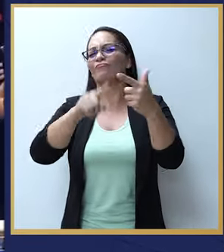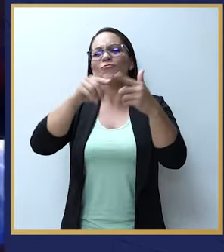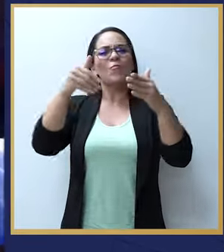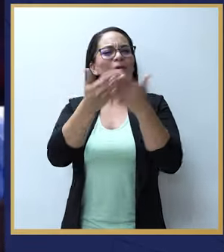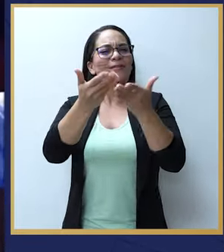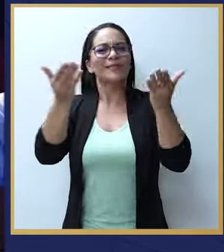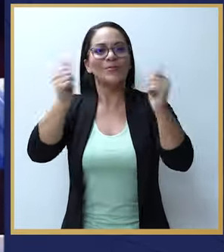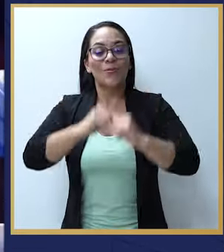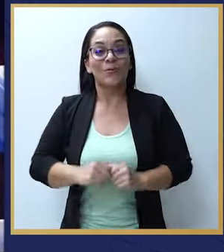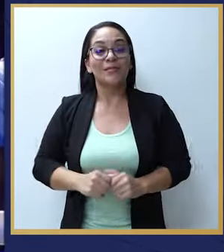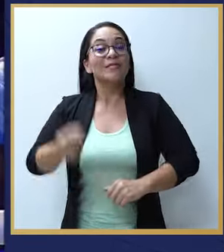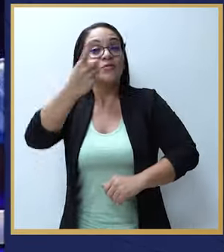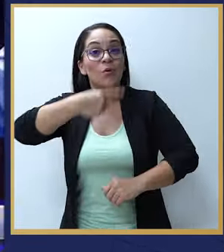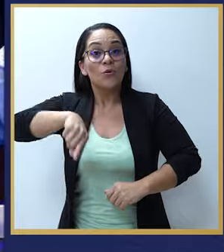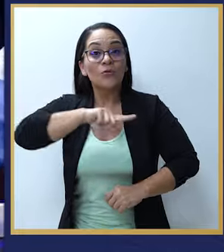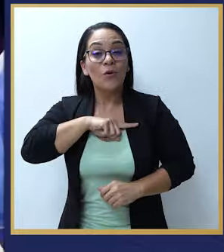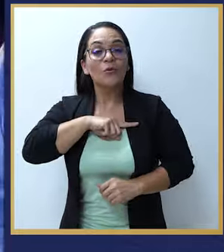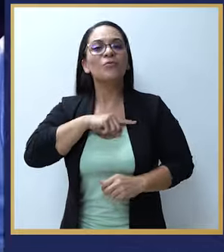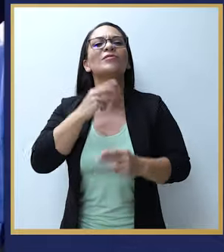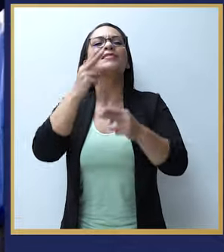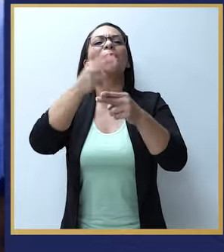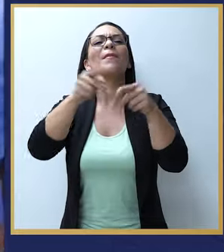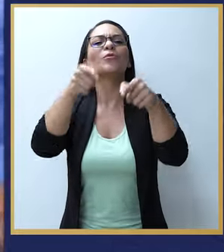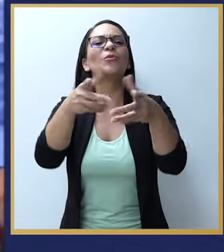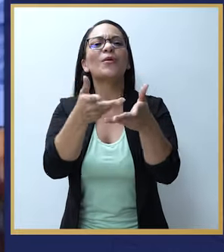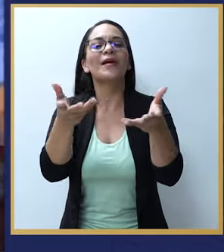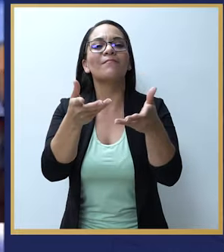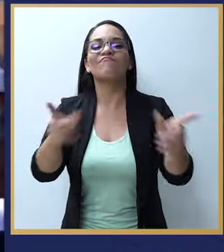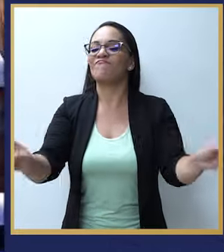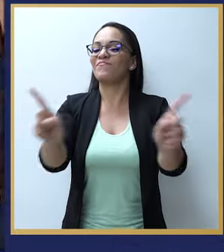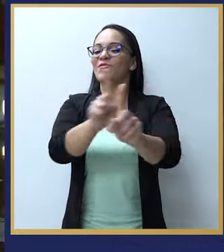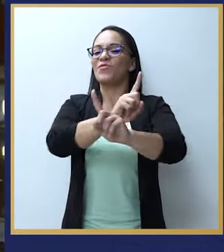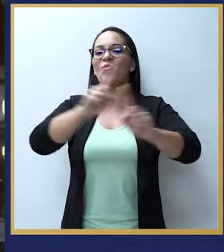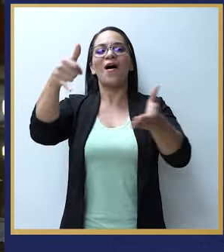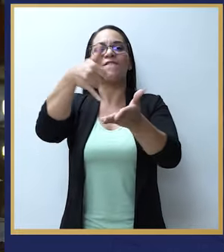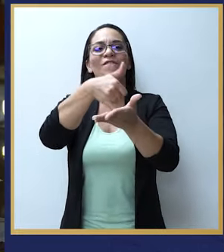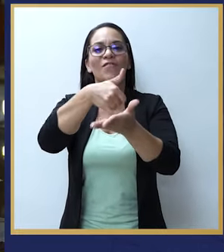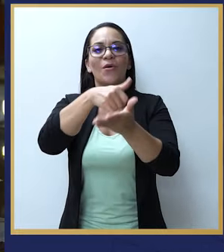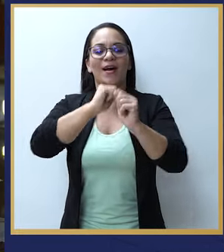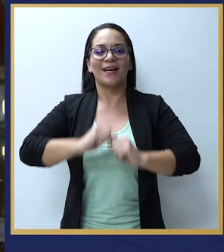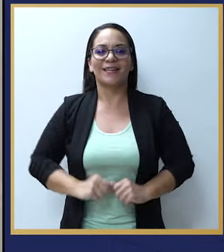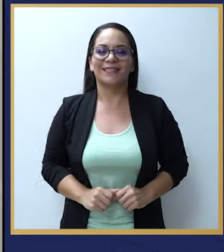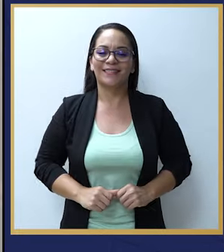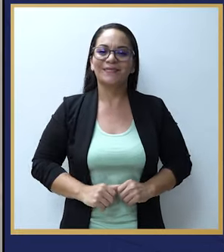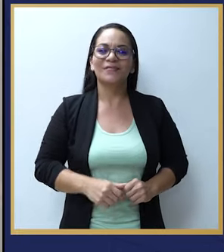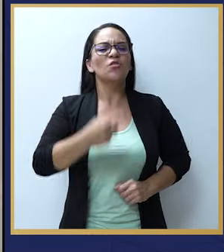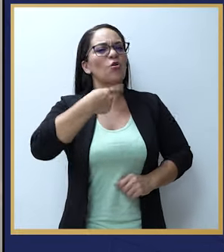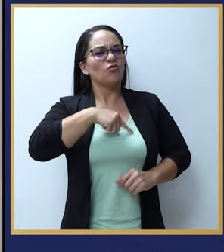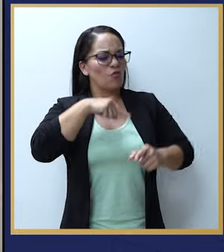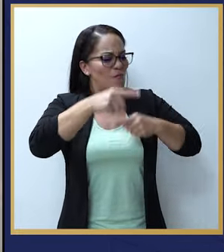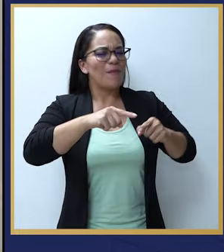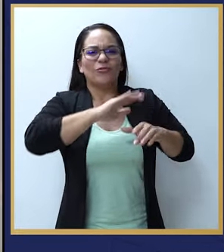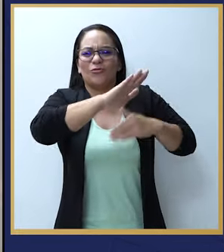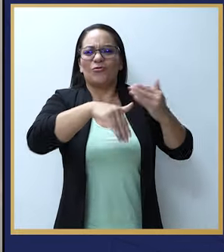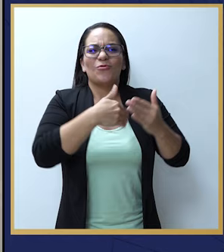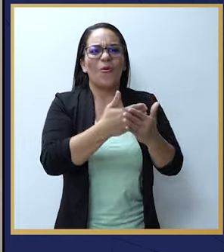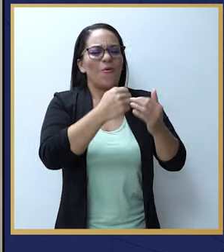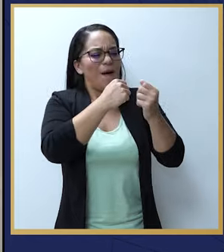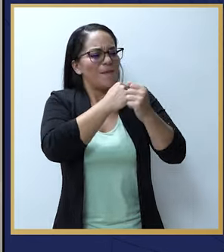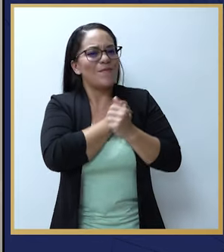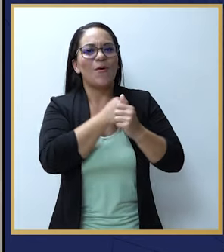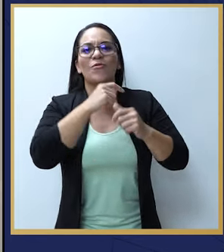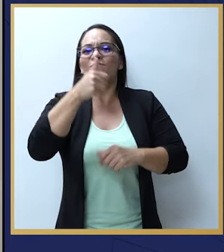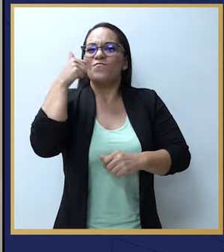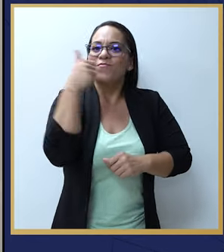alcances, lo que nosotros llamamos no aflojar. Vamos con todo, vamos con amor,